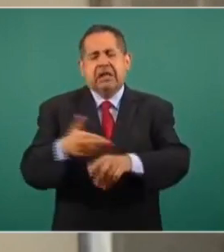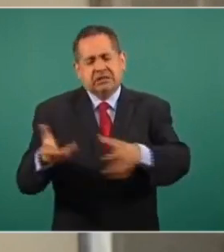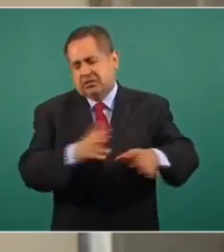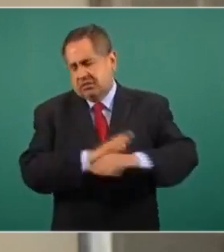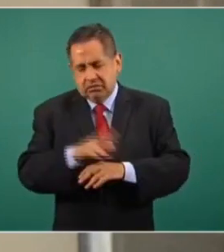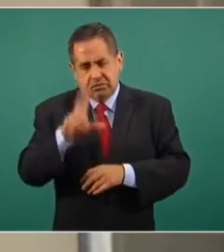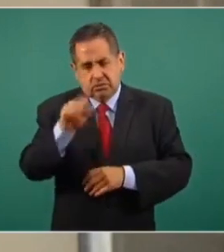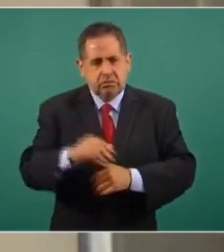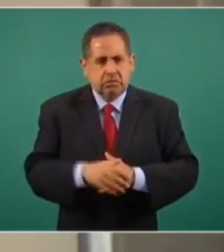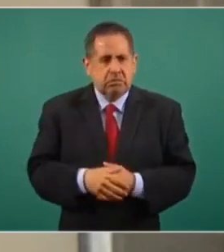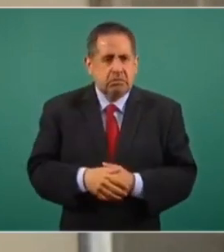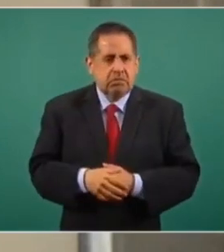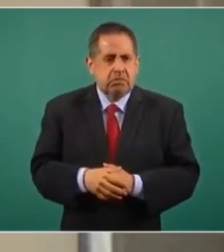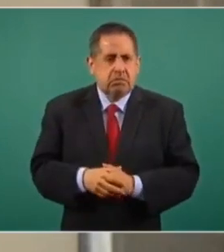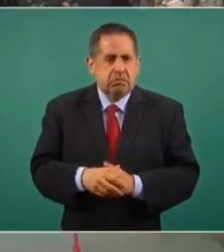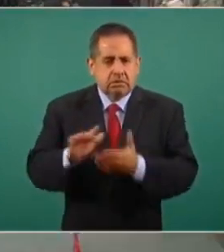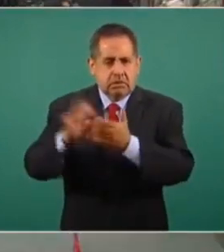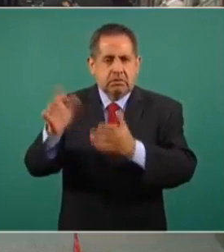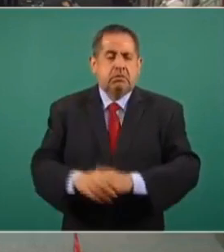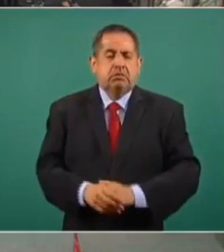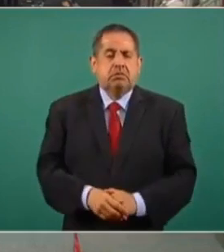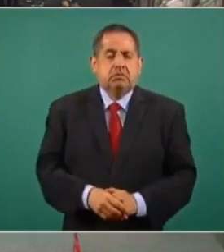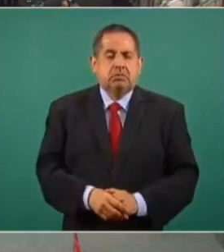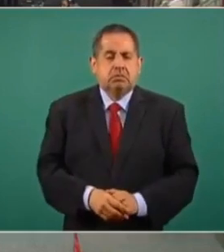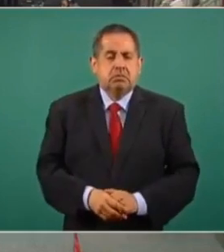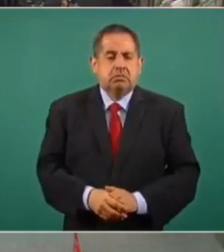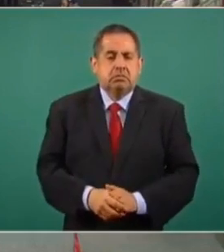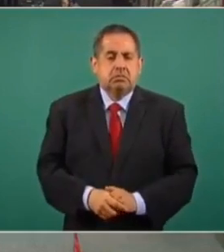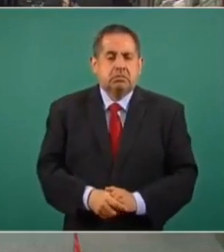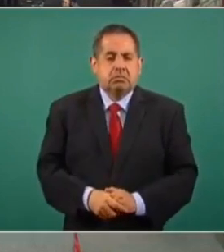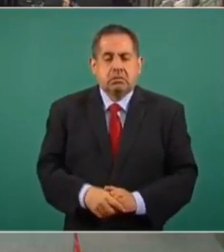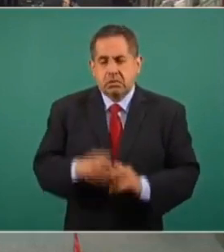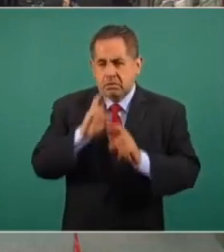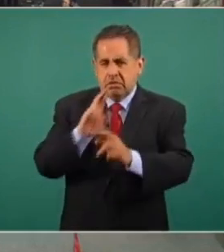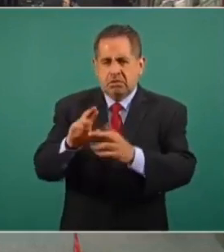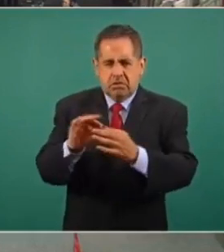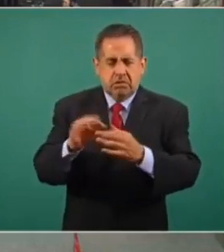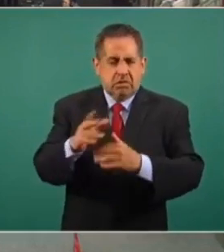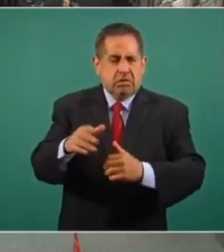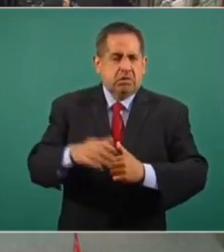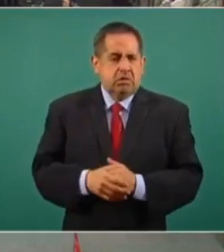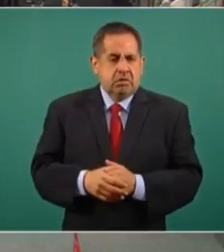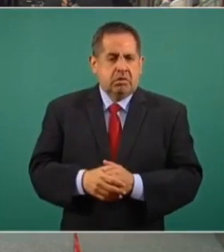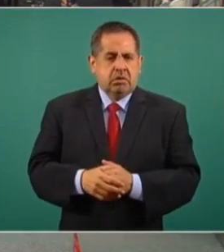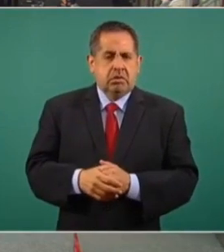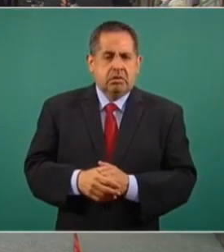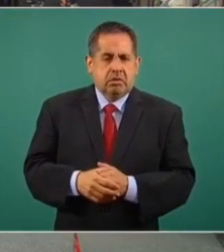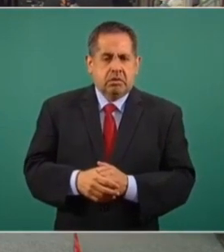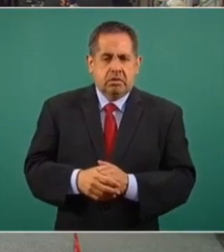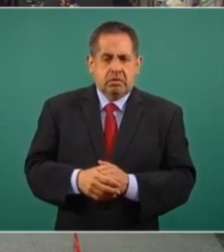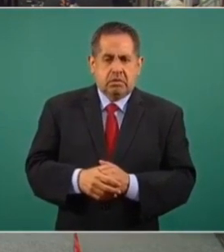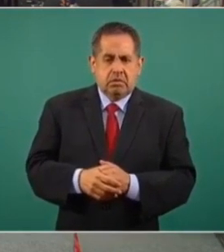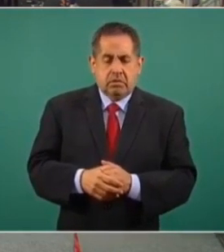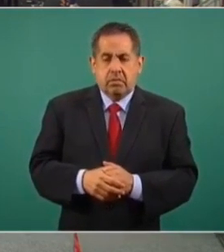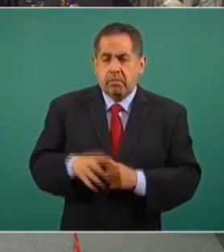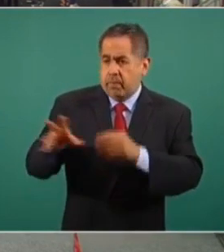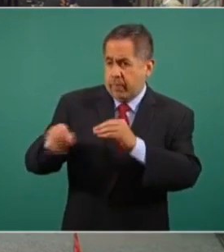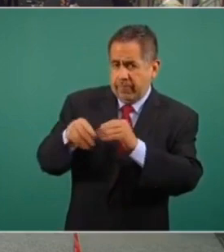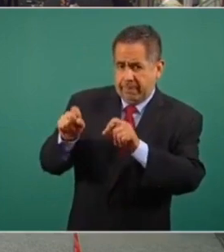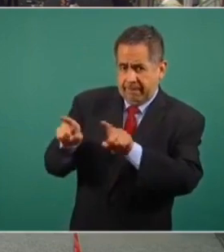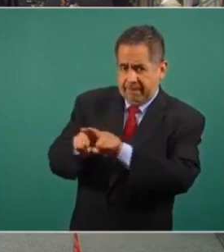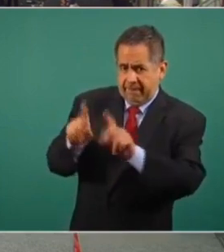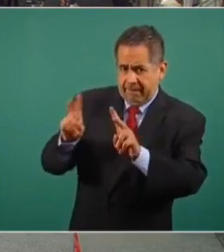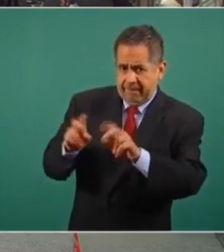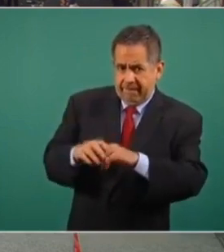tequi. Gracias. Bien, respondo sobre el mismo tema de una vez. Y